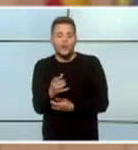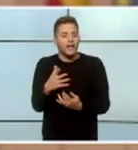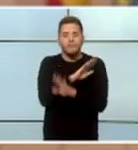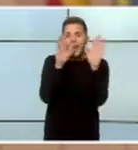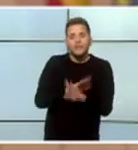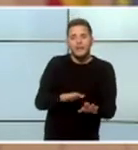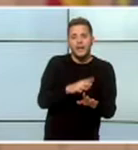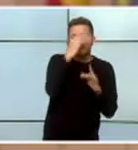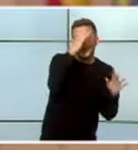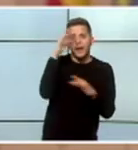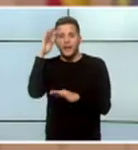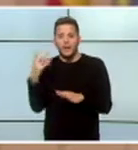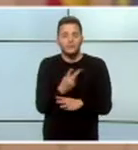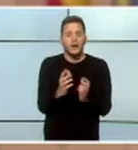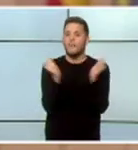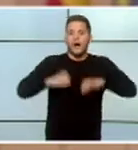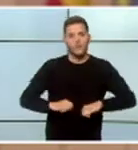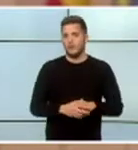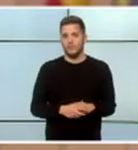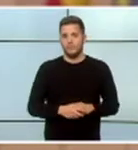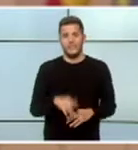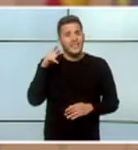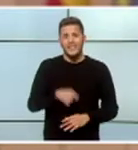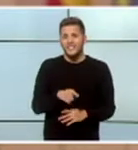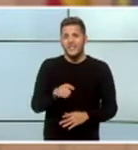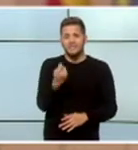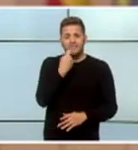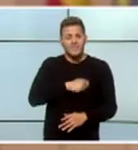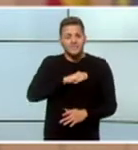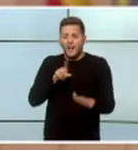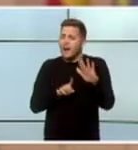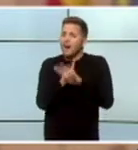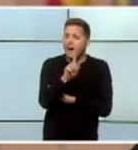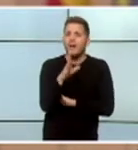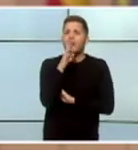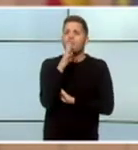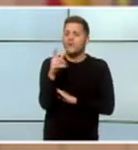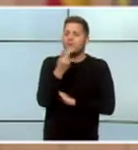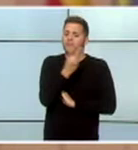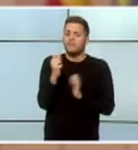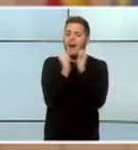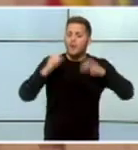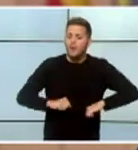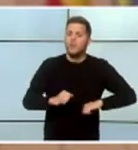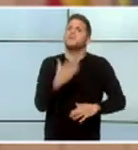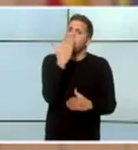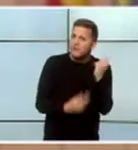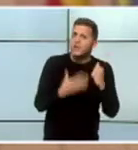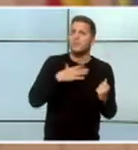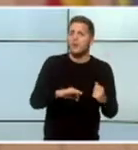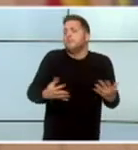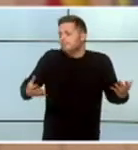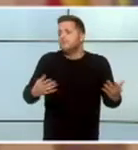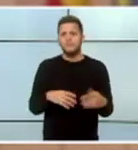acuerdo... ...este país ha avanzado... ...por esa autopista central... ...ha tenido cunetas... ...como tienen las